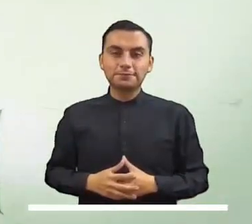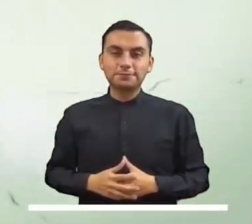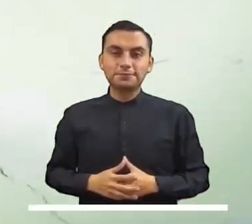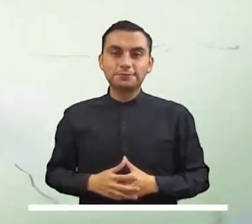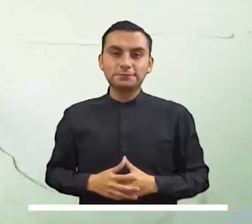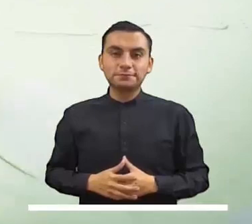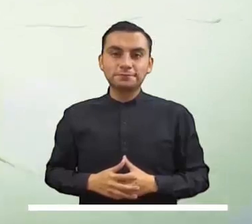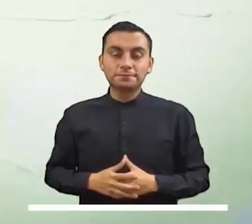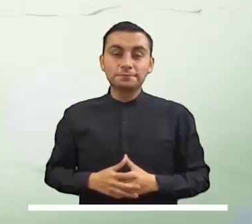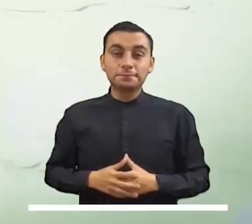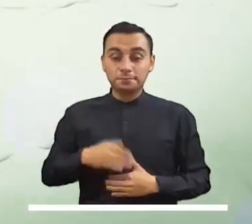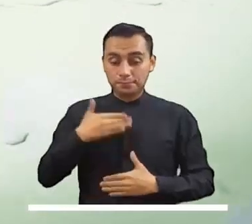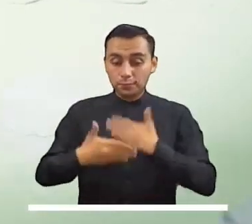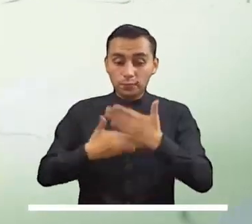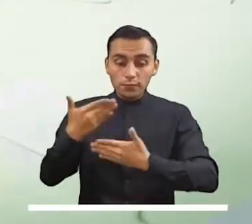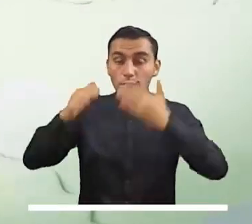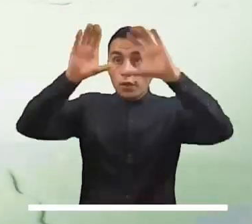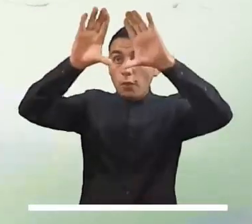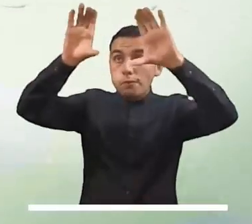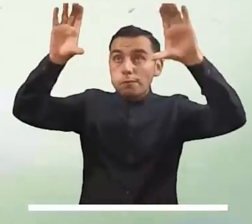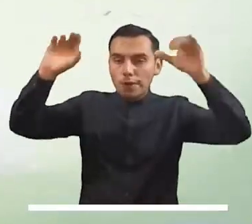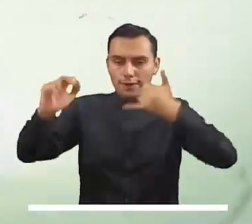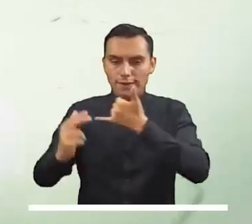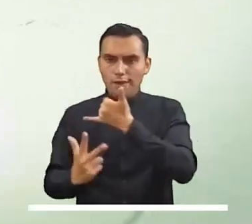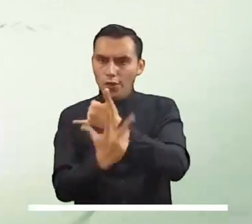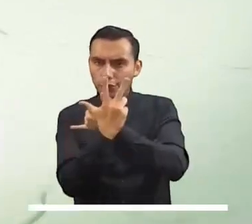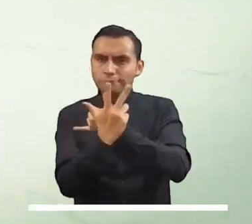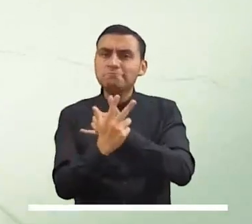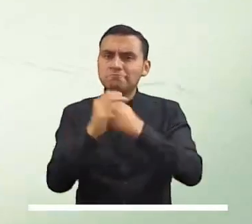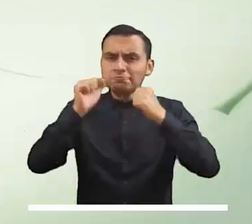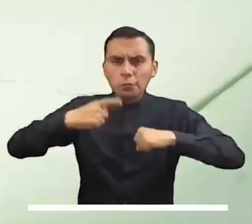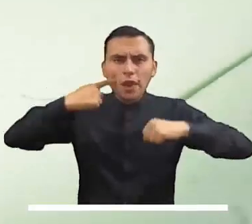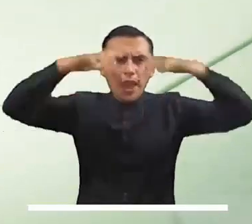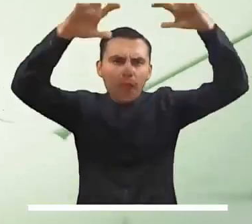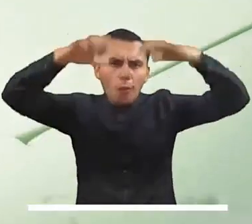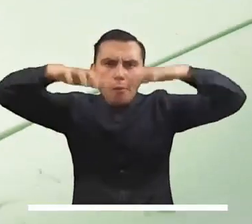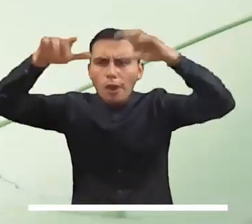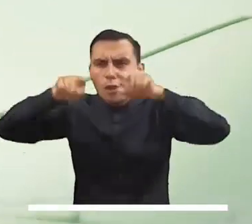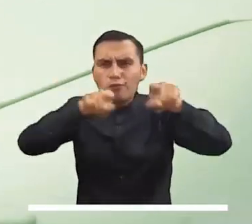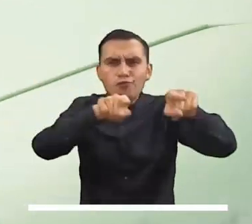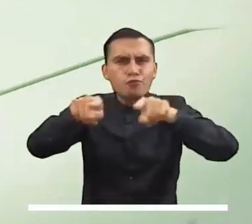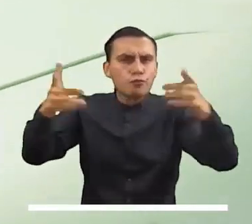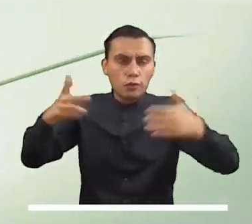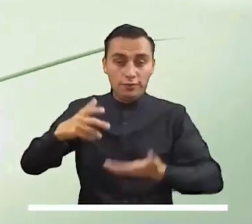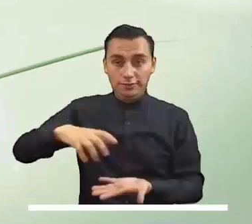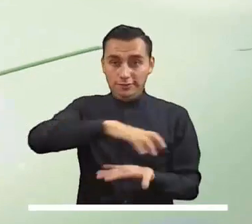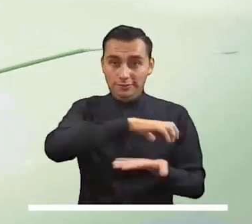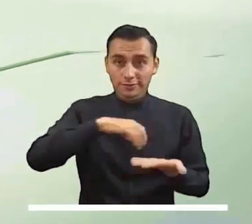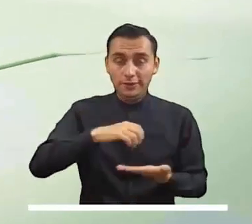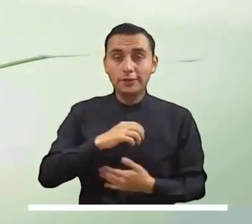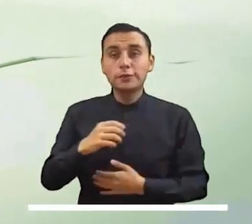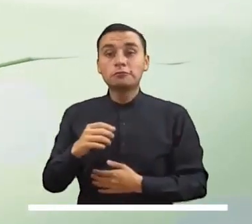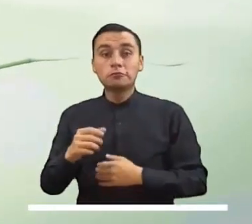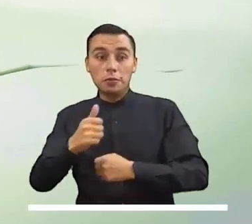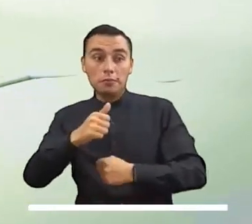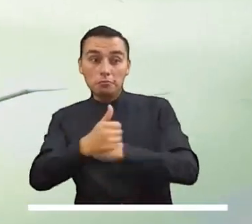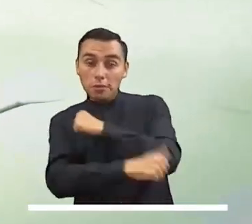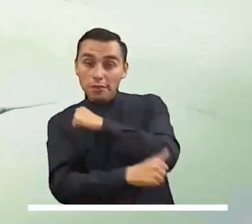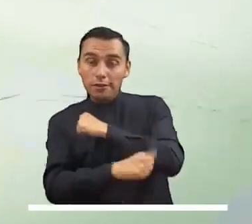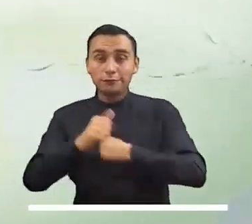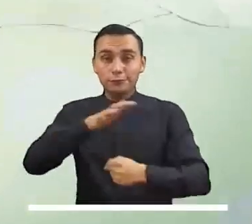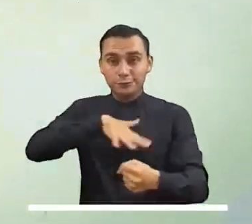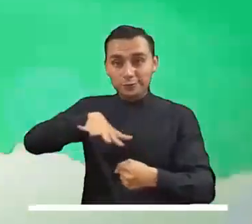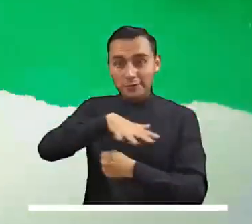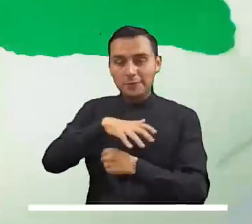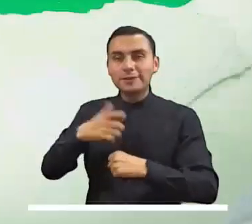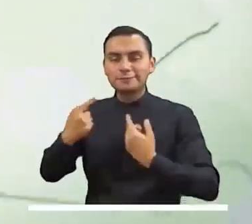Las nubes dominarán el paisaje andino, lo que podría activar algunas lluvias en sectores de los Santanderes, Boyacá, Cundinamarca